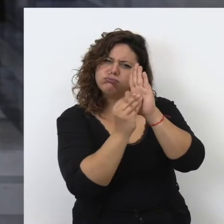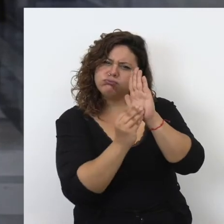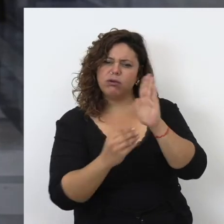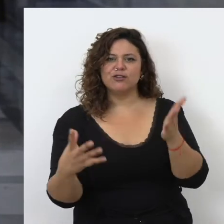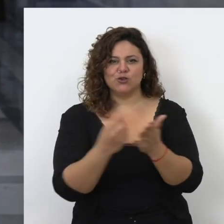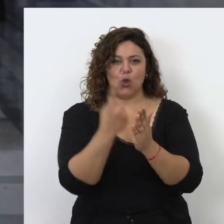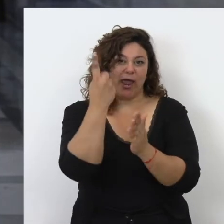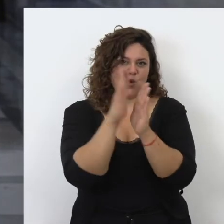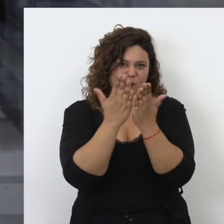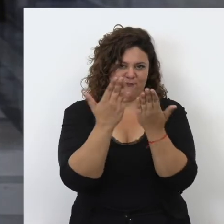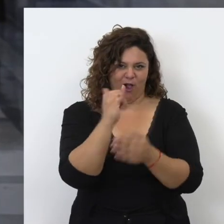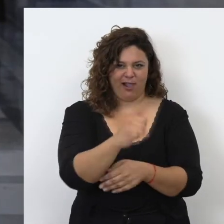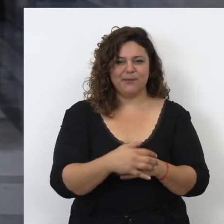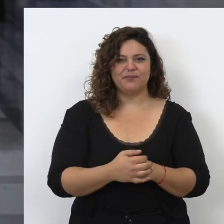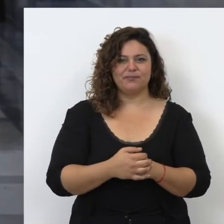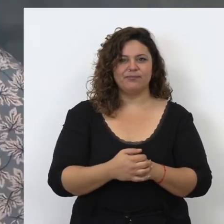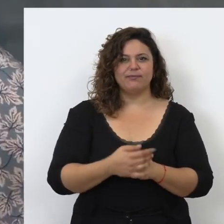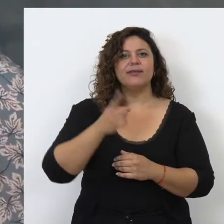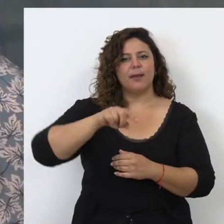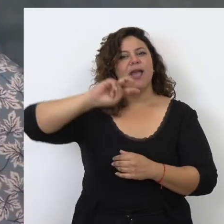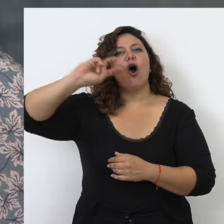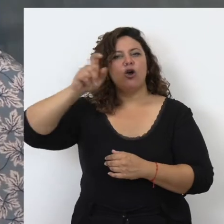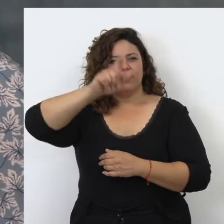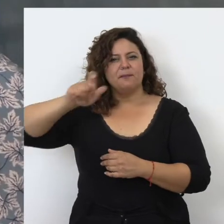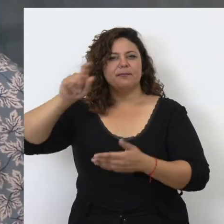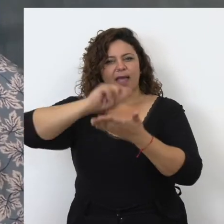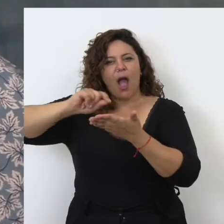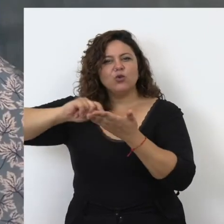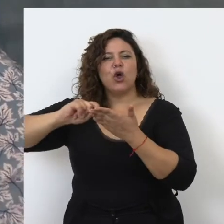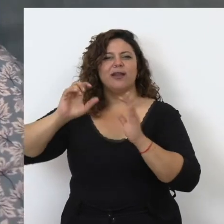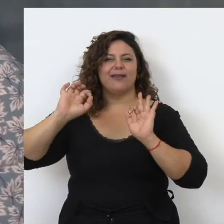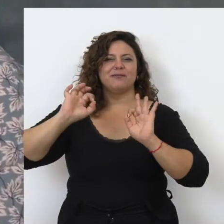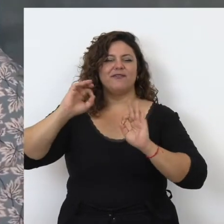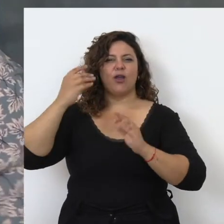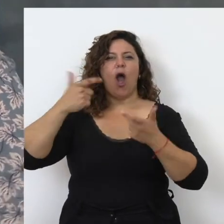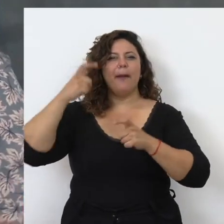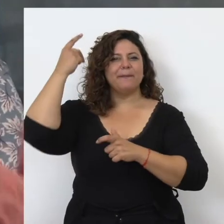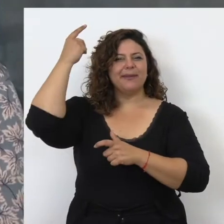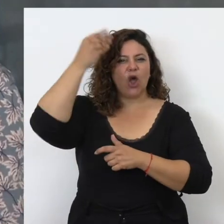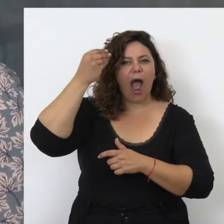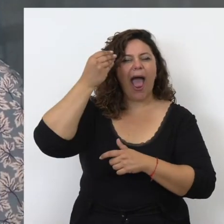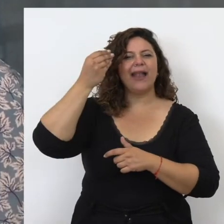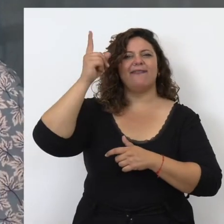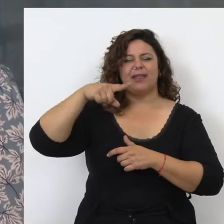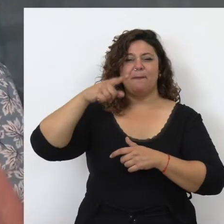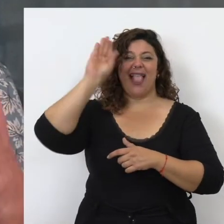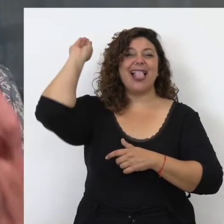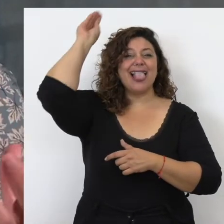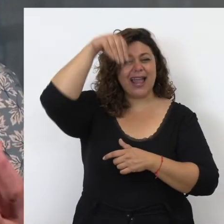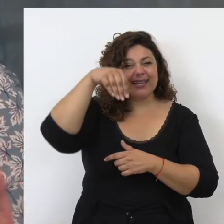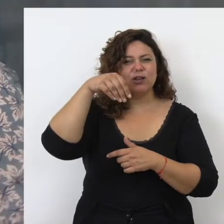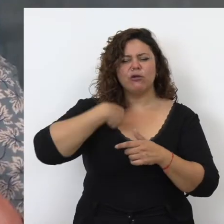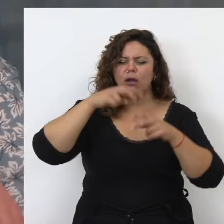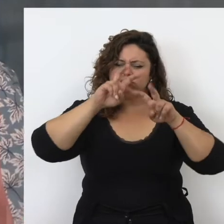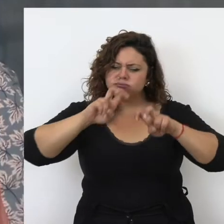etc. Otro aspecto, he trabajado en diferentes autores procedentes del mundo árabe, también del mundo latino. Los autores del mundo